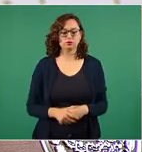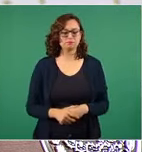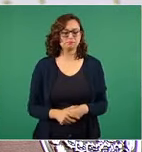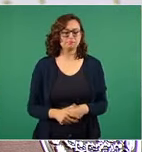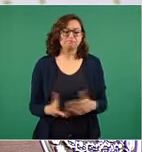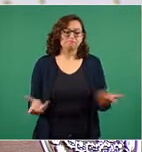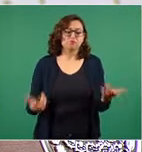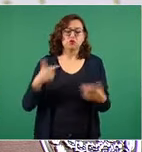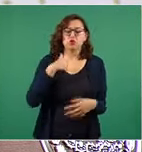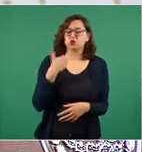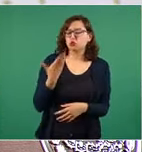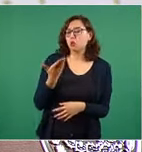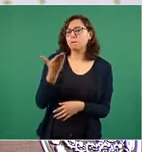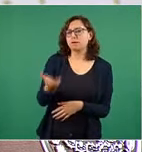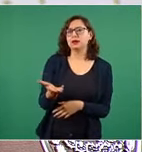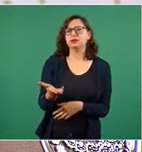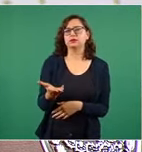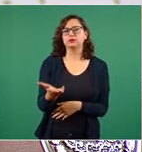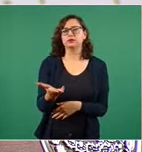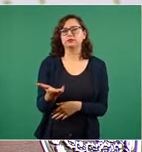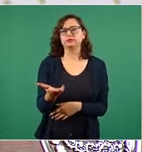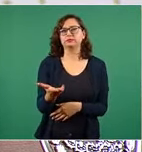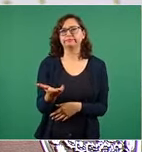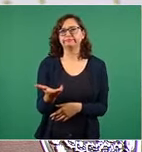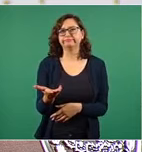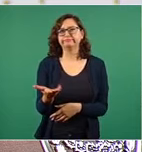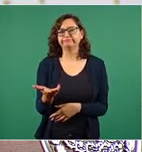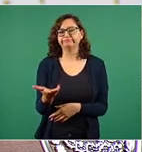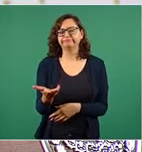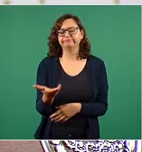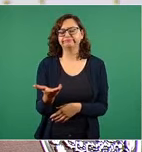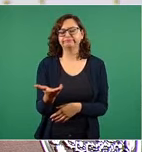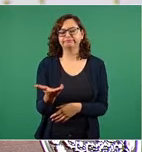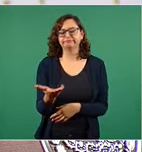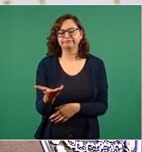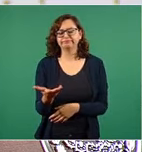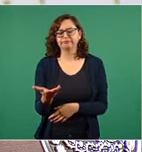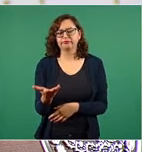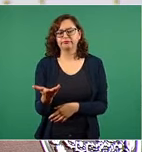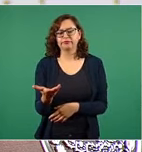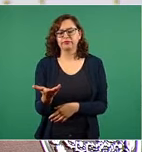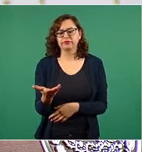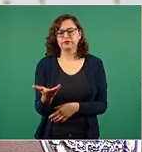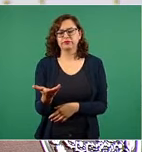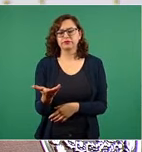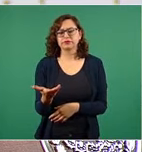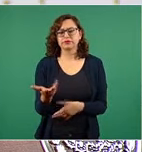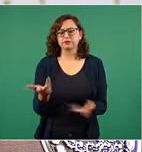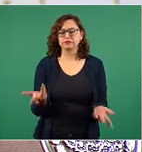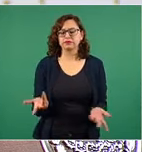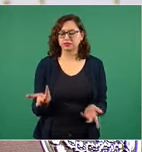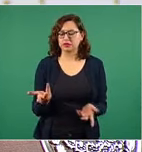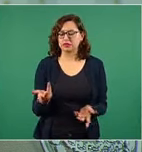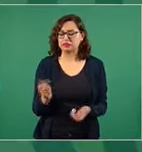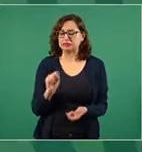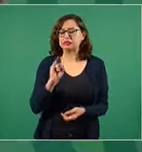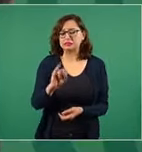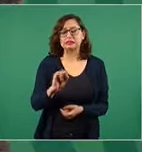a todos los mexicanos? Que nos ayuden